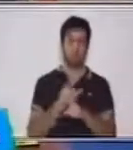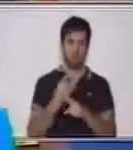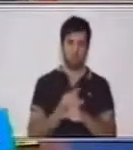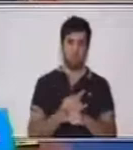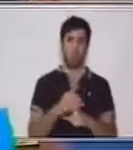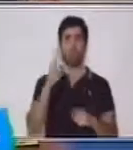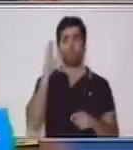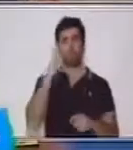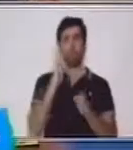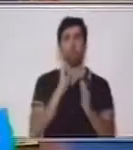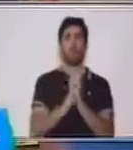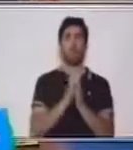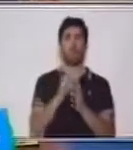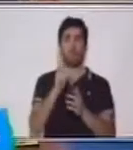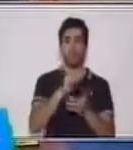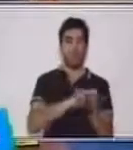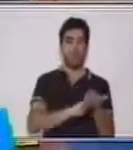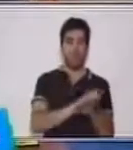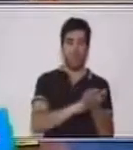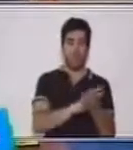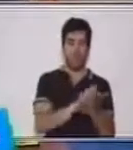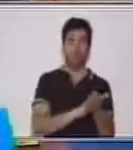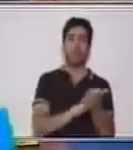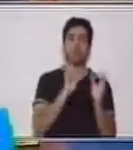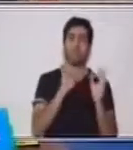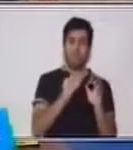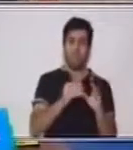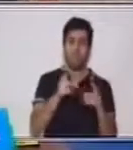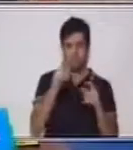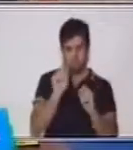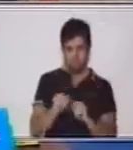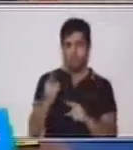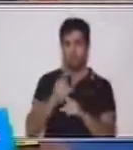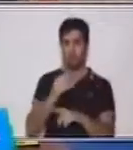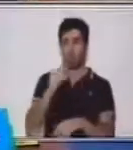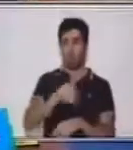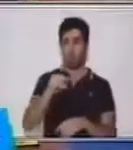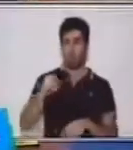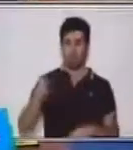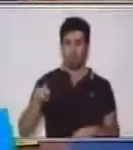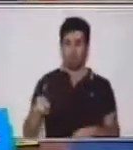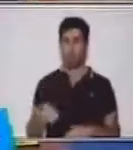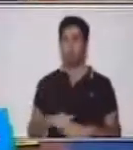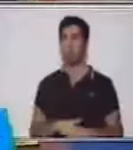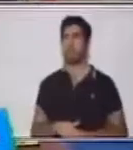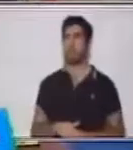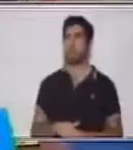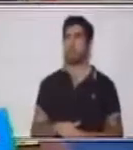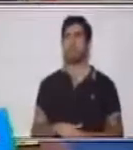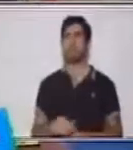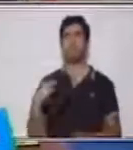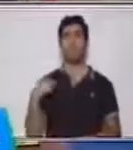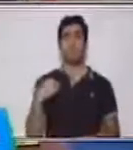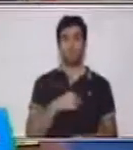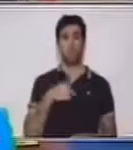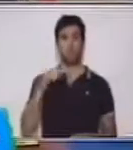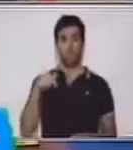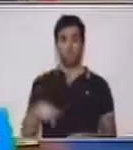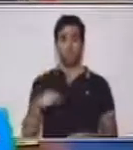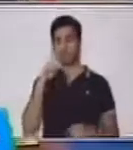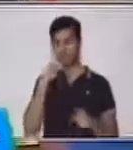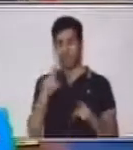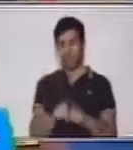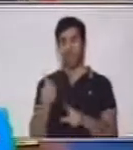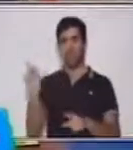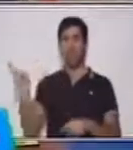antes de utilizarlos y es un recurso muy importante para nuestro aprendizaje. Y hoy voy a usar paletas de colores